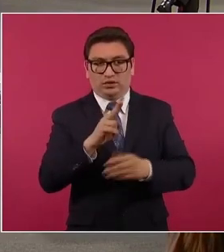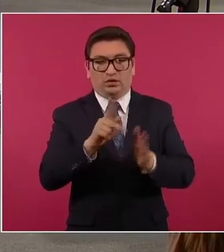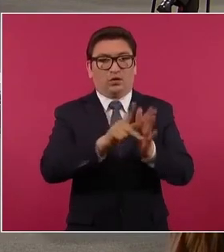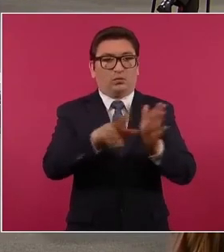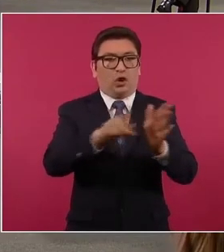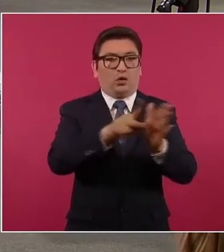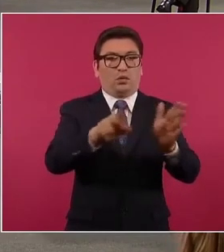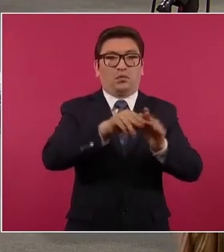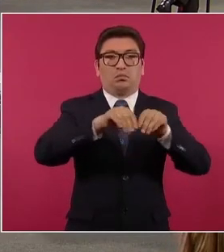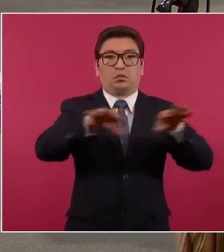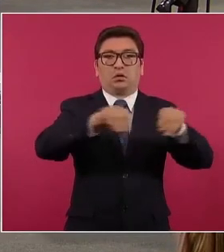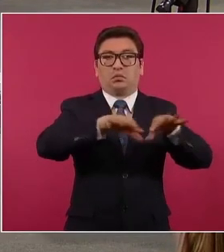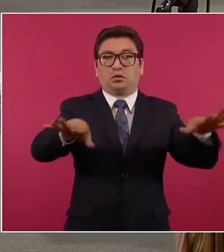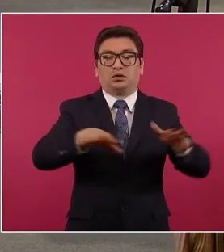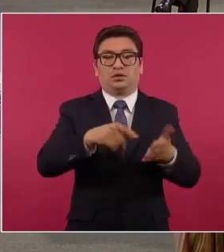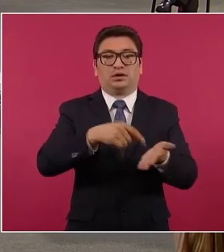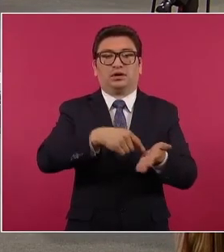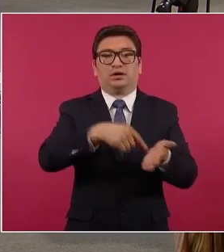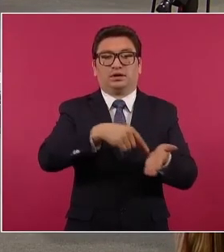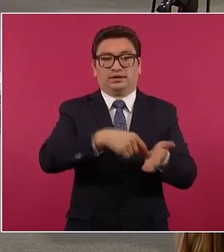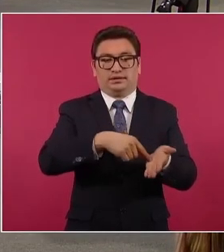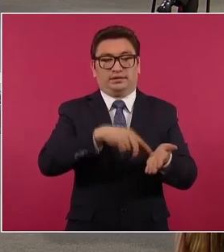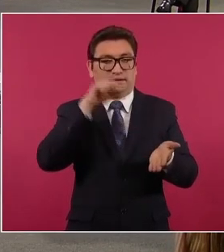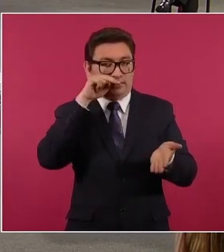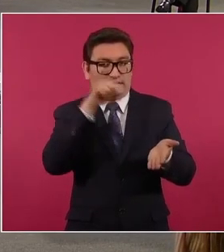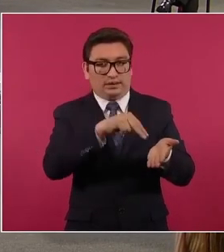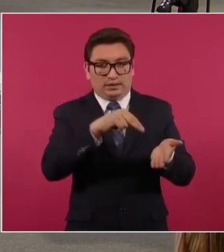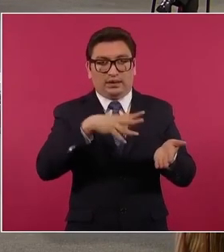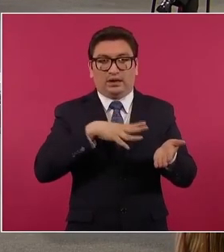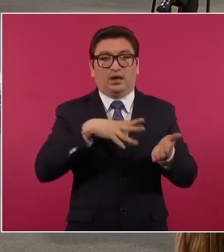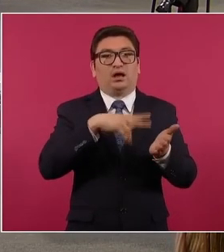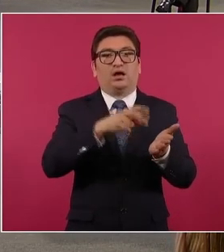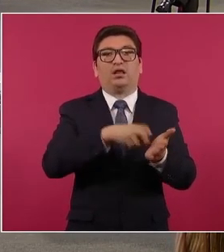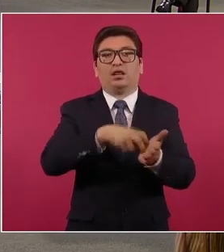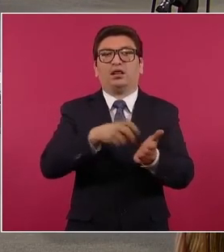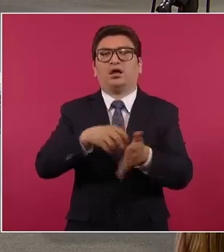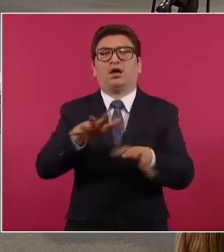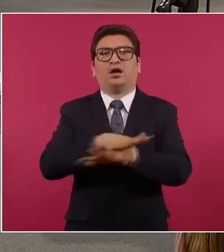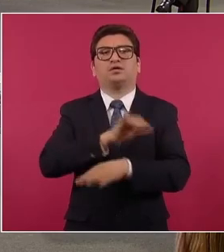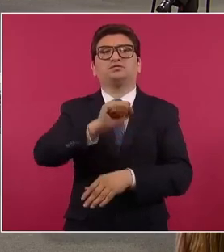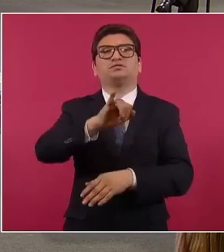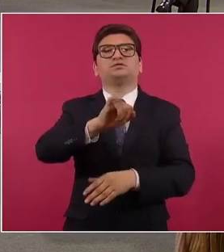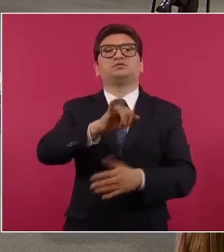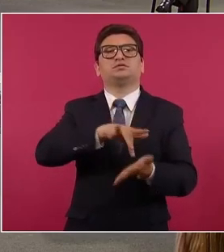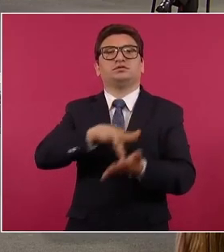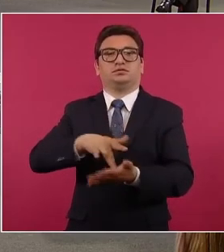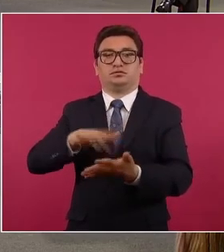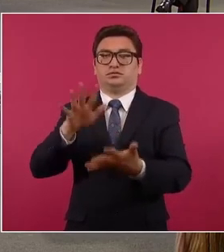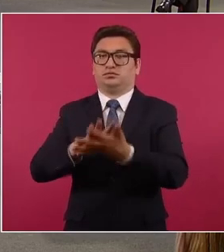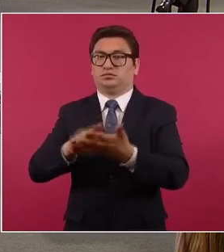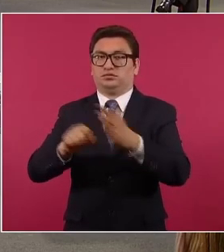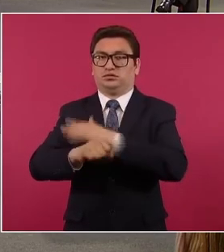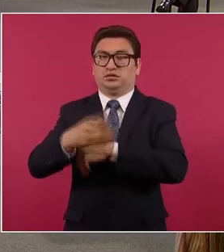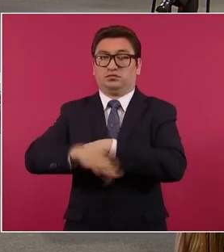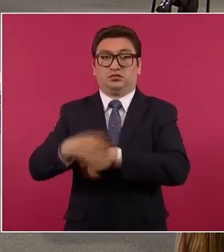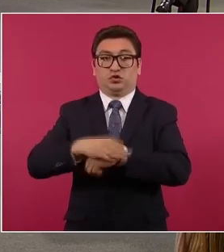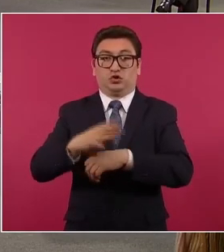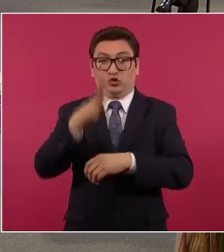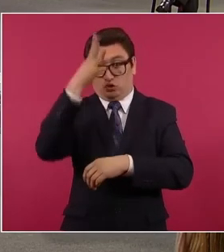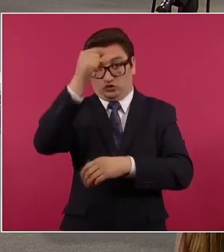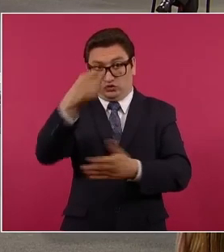todos los medios de comunicación avalan la reforma y la prisión preventiva nunca existe como concepto,